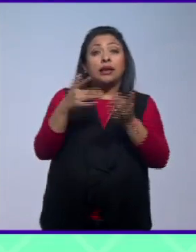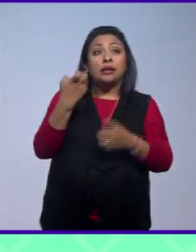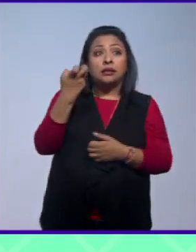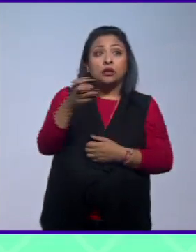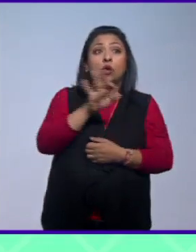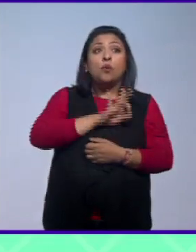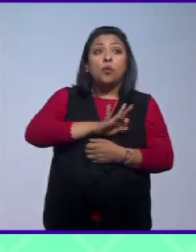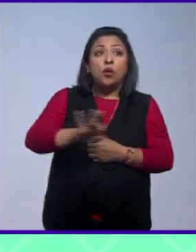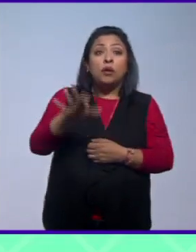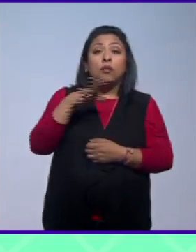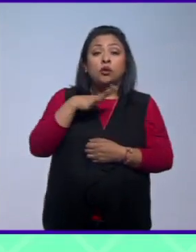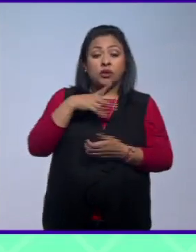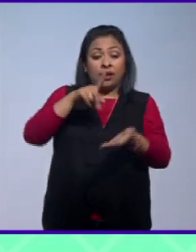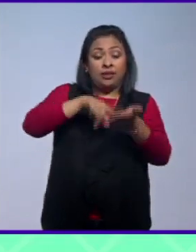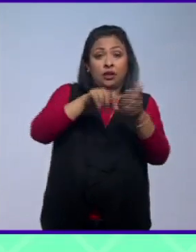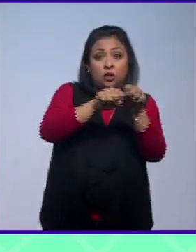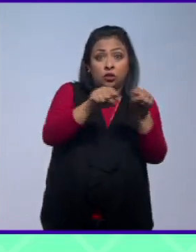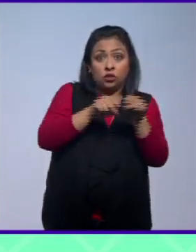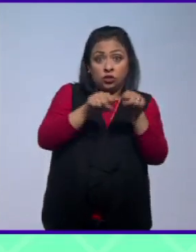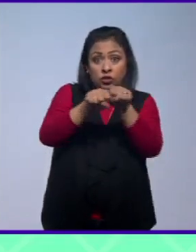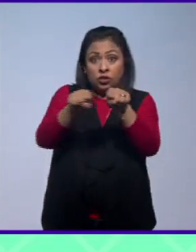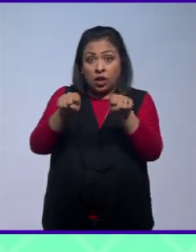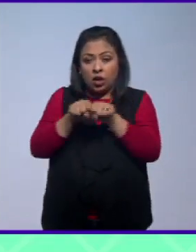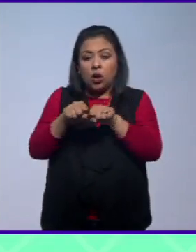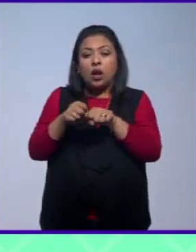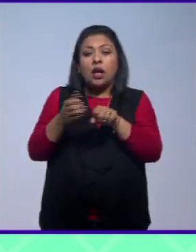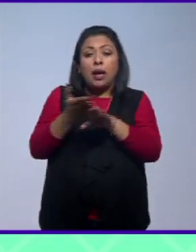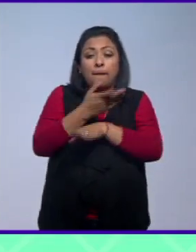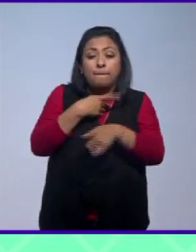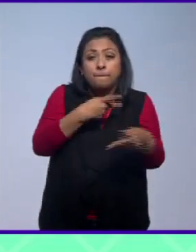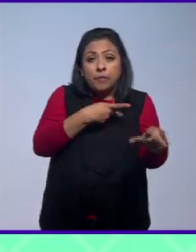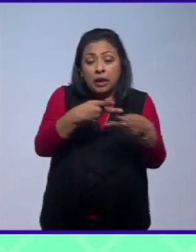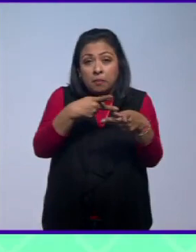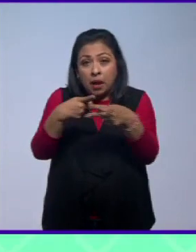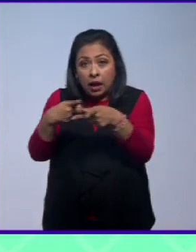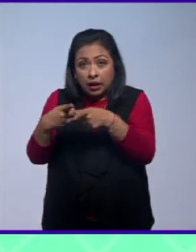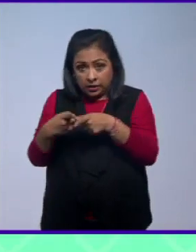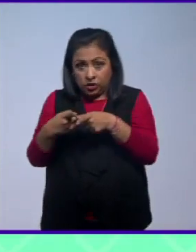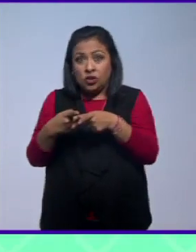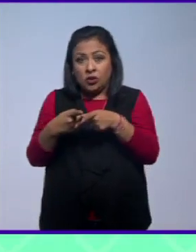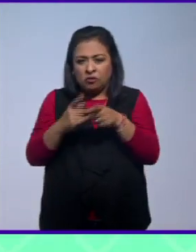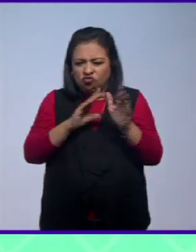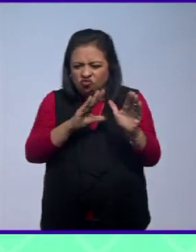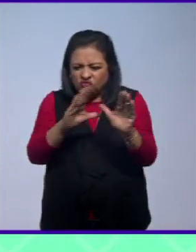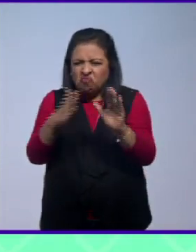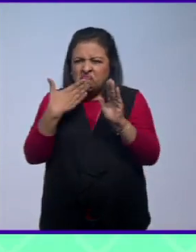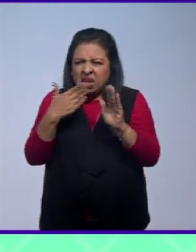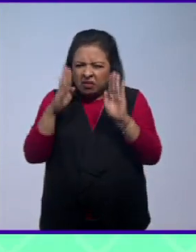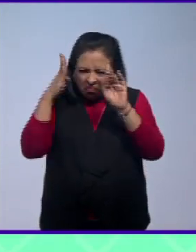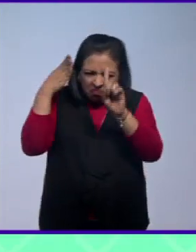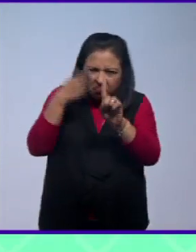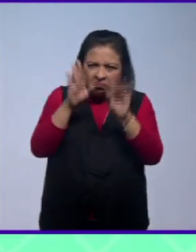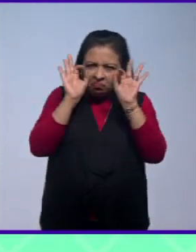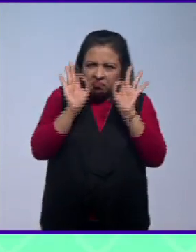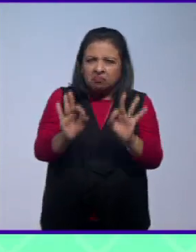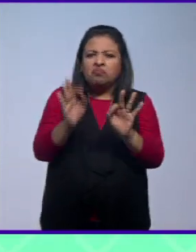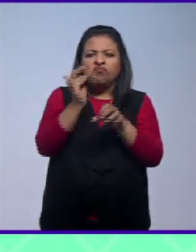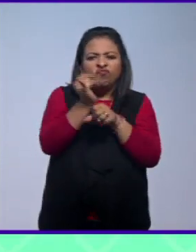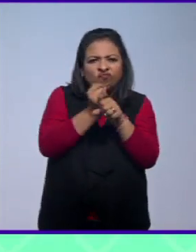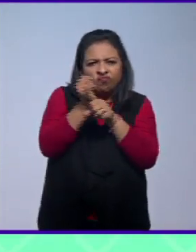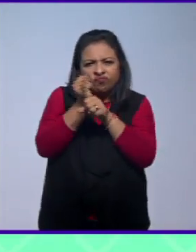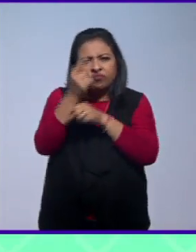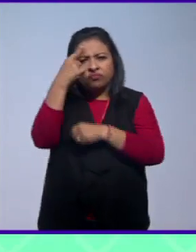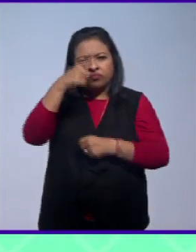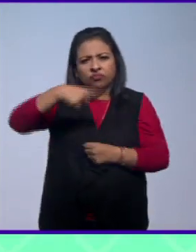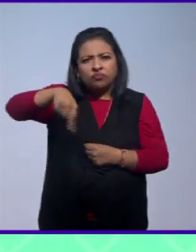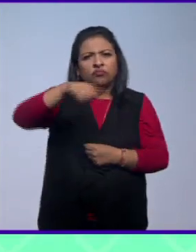podemos tener en nuestras aulas la preparación bien dirigida, investigada